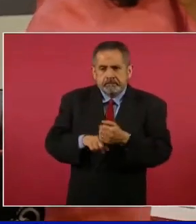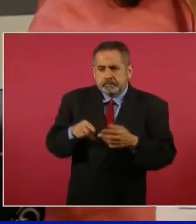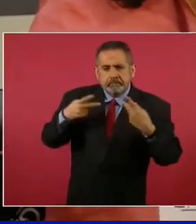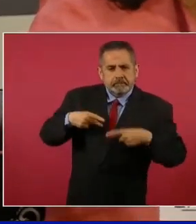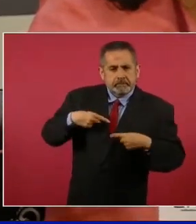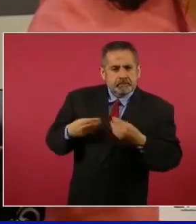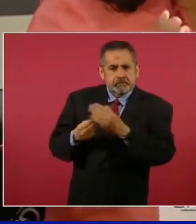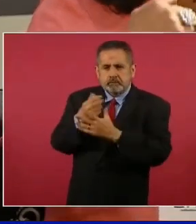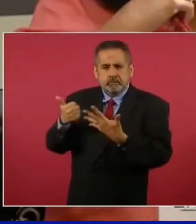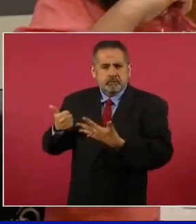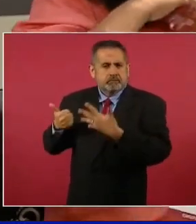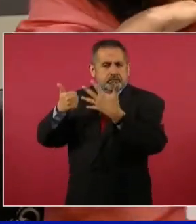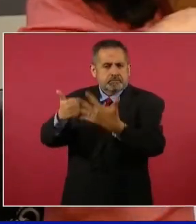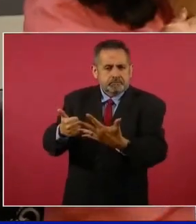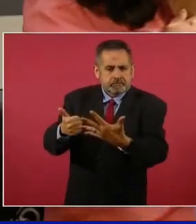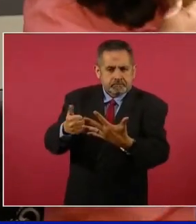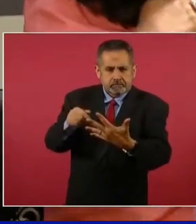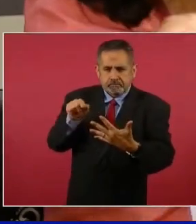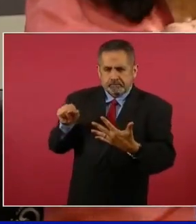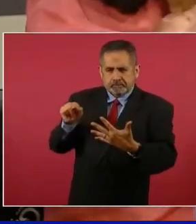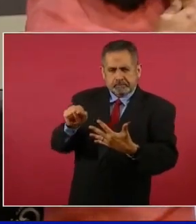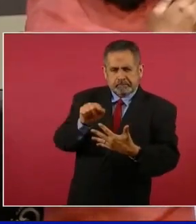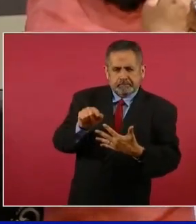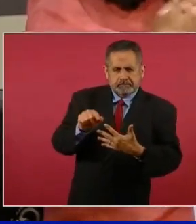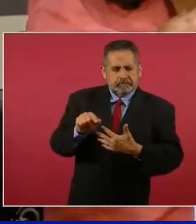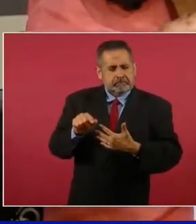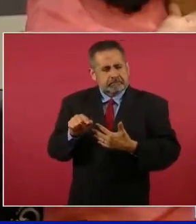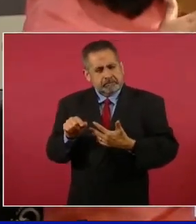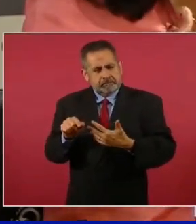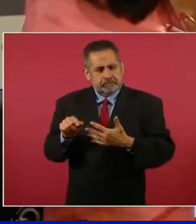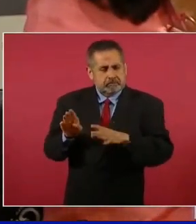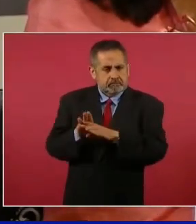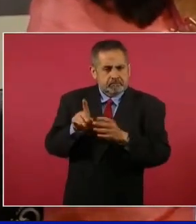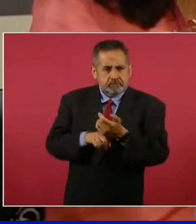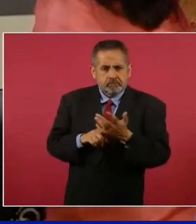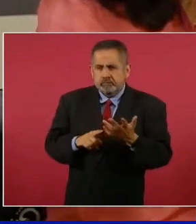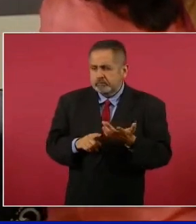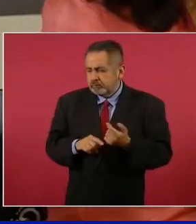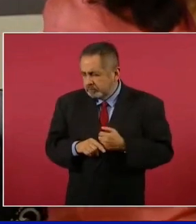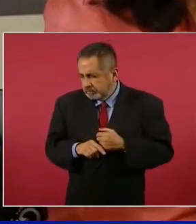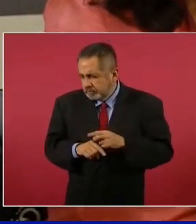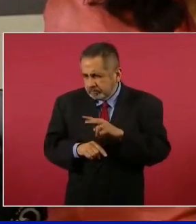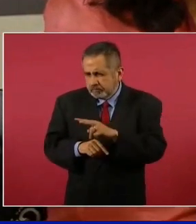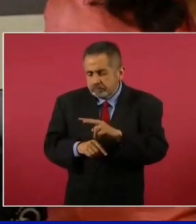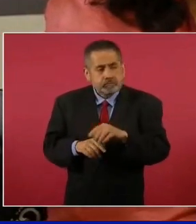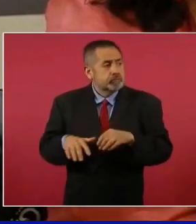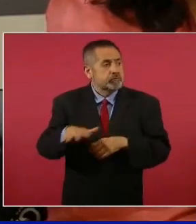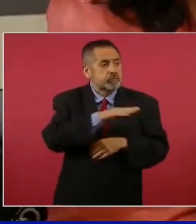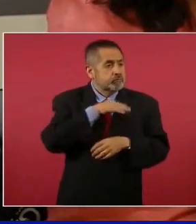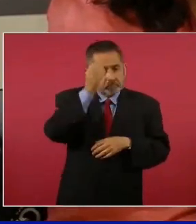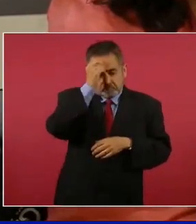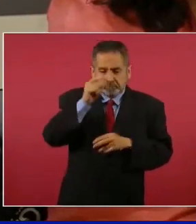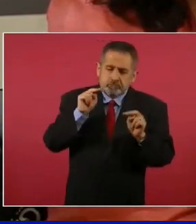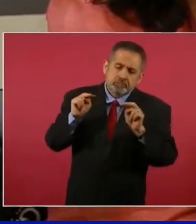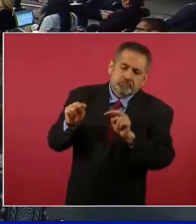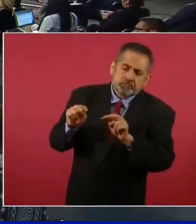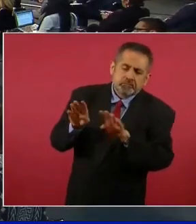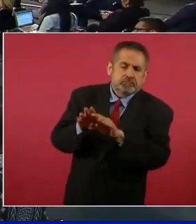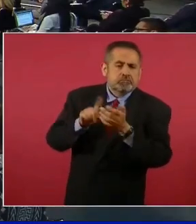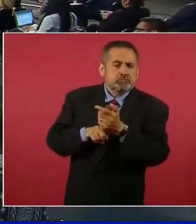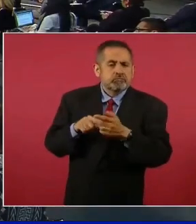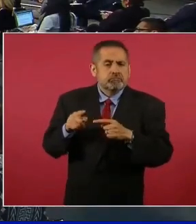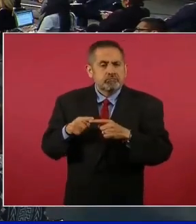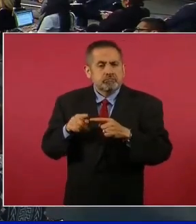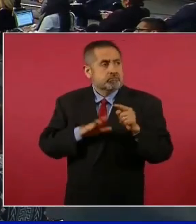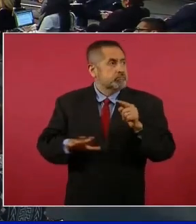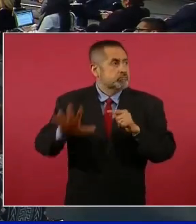personajes estaban identificados no sólo por la política, sino por la opinión pública, por muchos actores sociales a lo largo